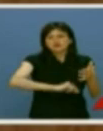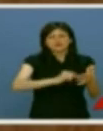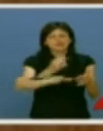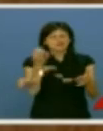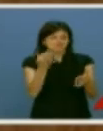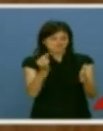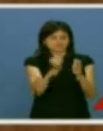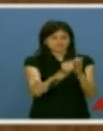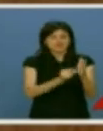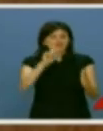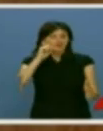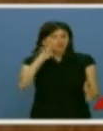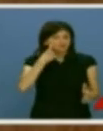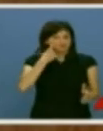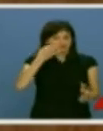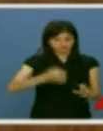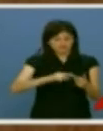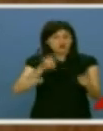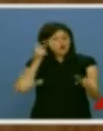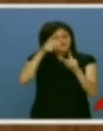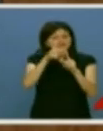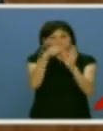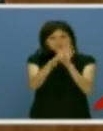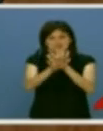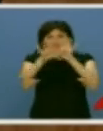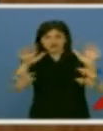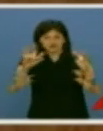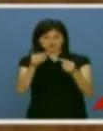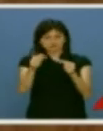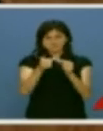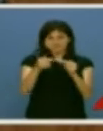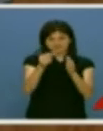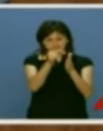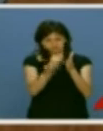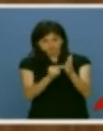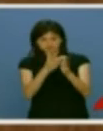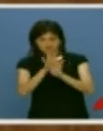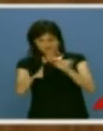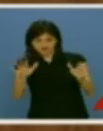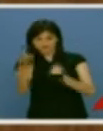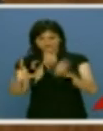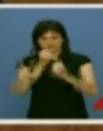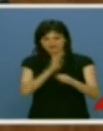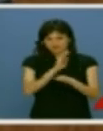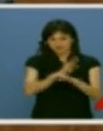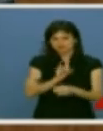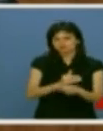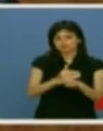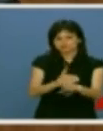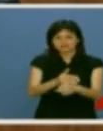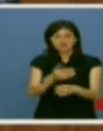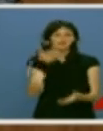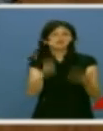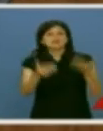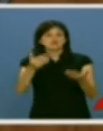no tenga un diagnóstico certero, unos objetivos claros, unas medidas concretas, una financiación suficiente y una evaluación